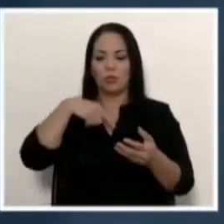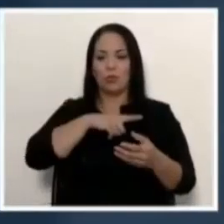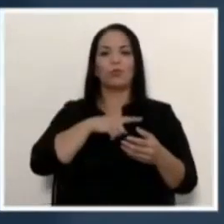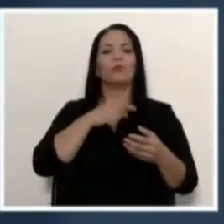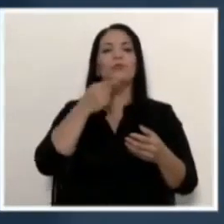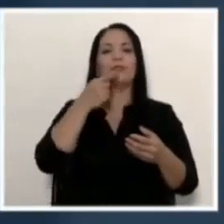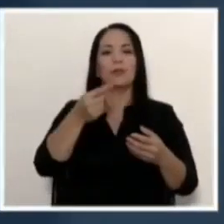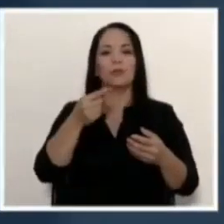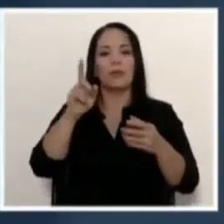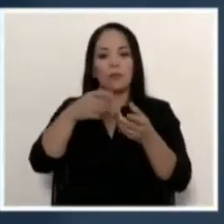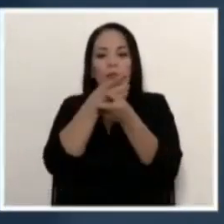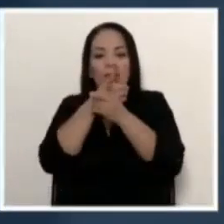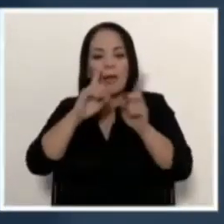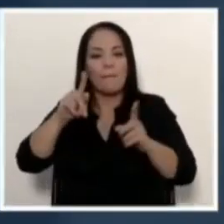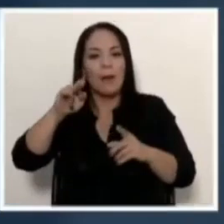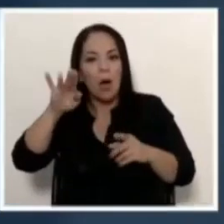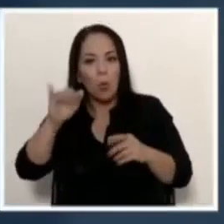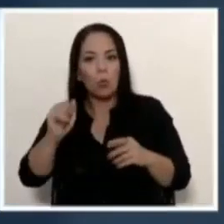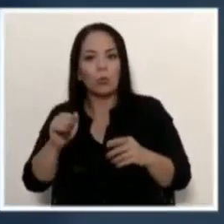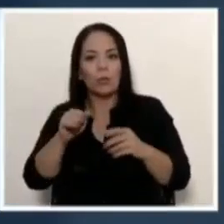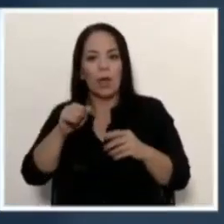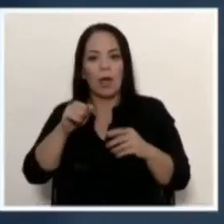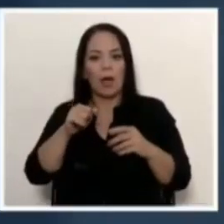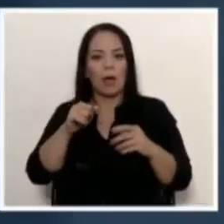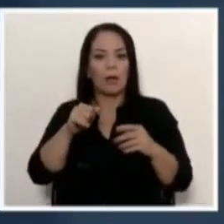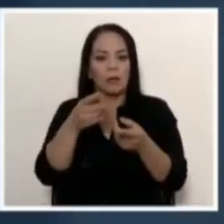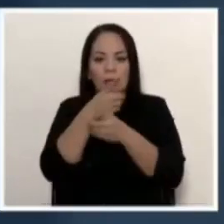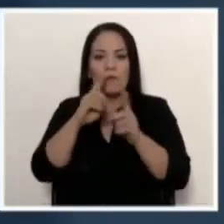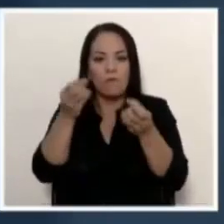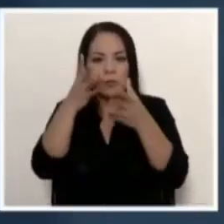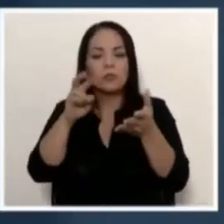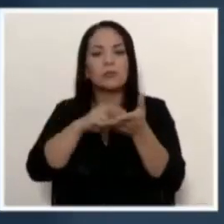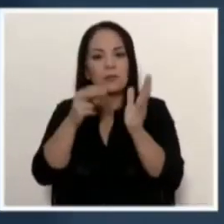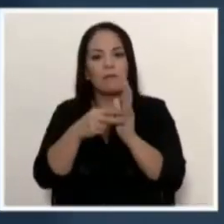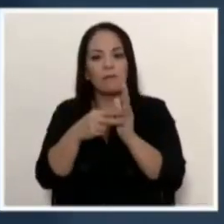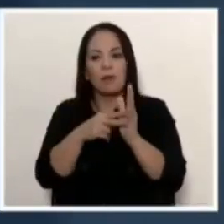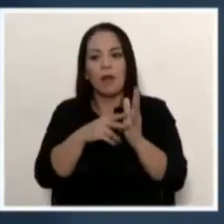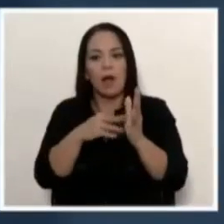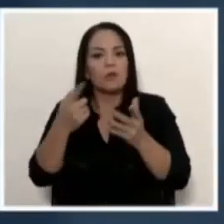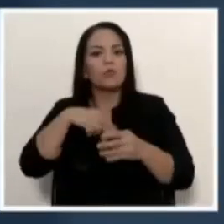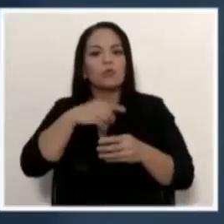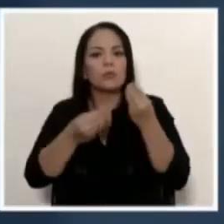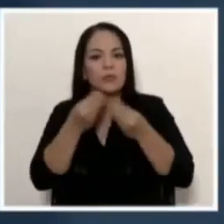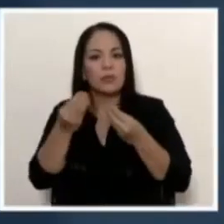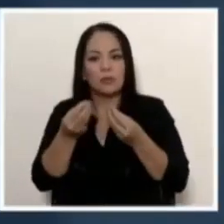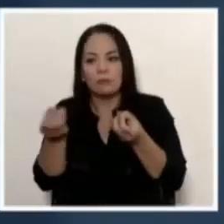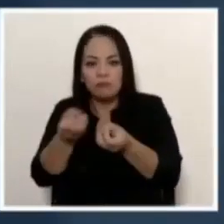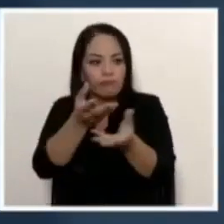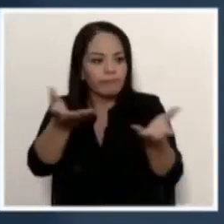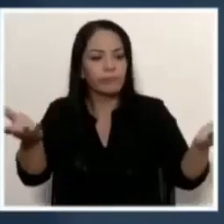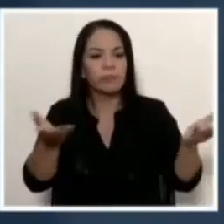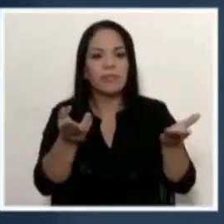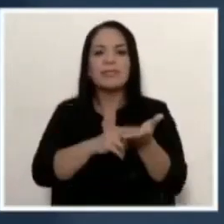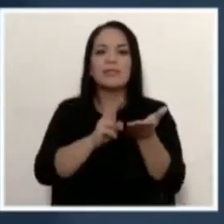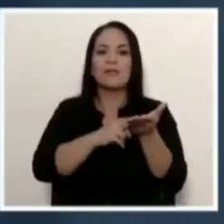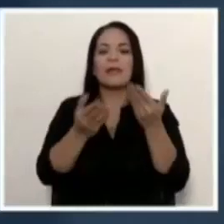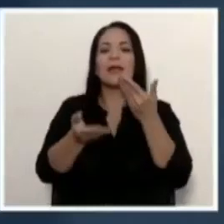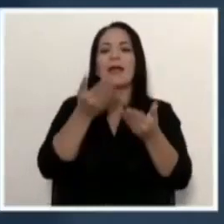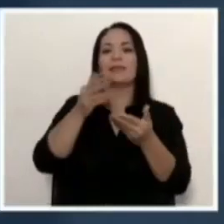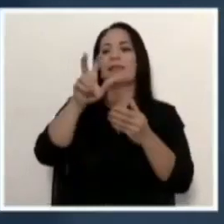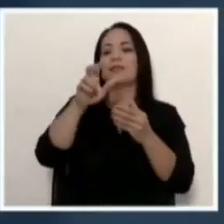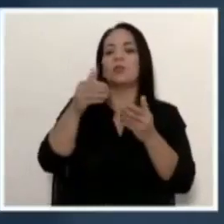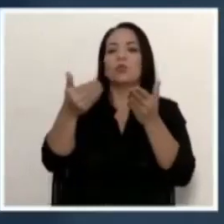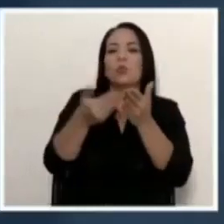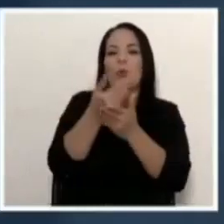pauta y democratizar la información, hablamos de lo que sí estamos haciendo, que es por ejemplo inscribir casi 300 nuevos